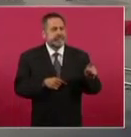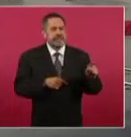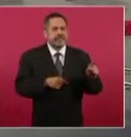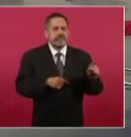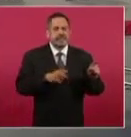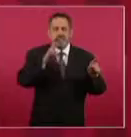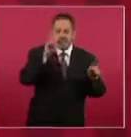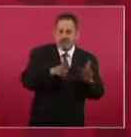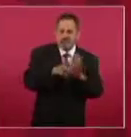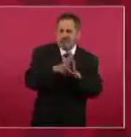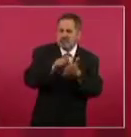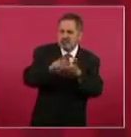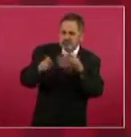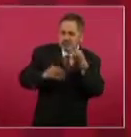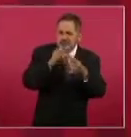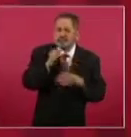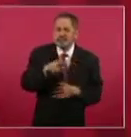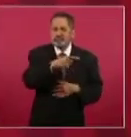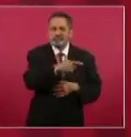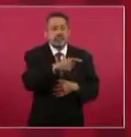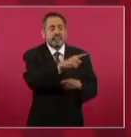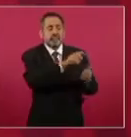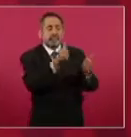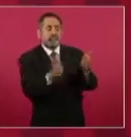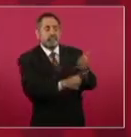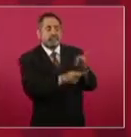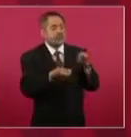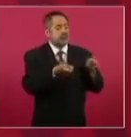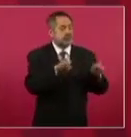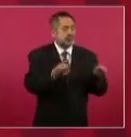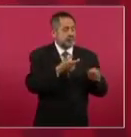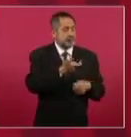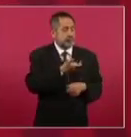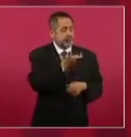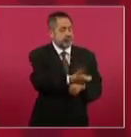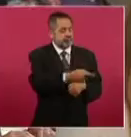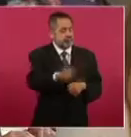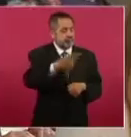del poder económico y del poder político.